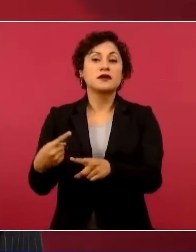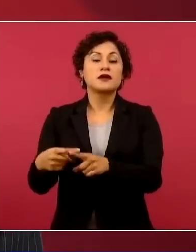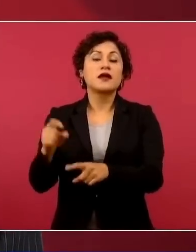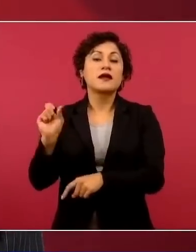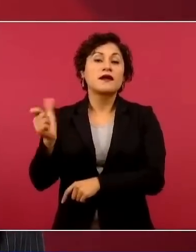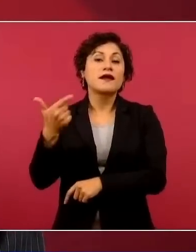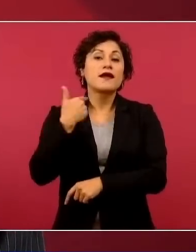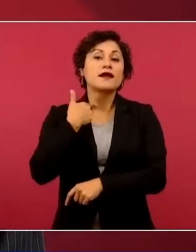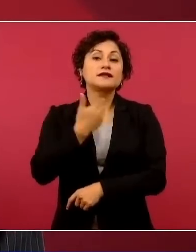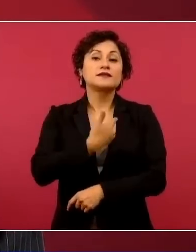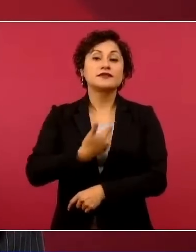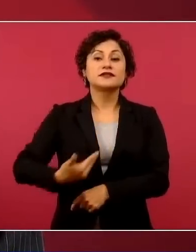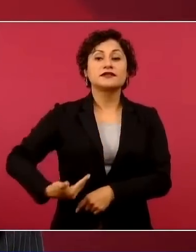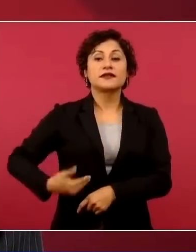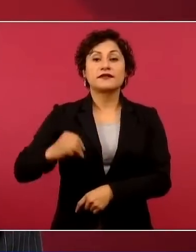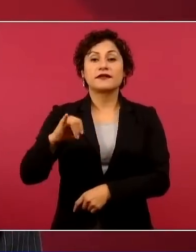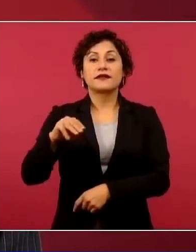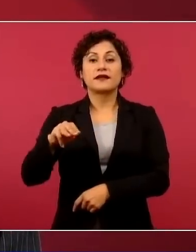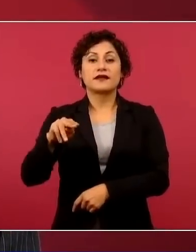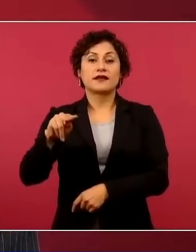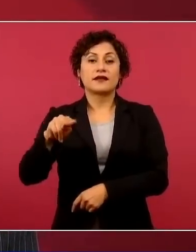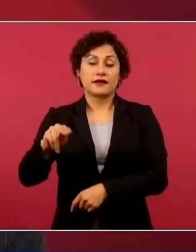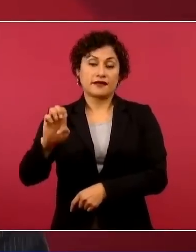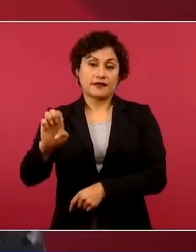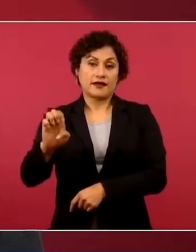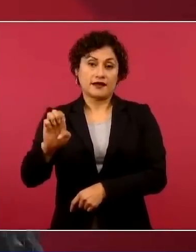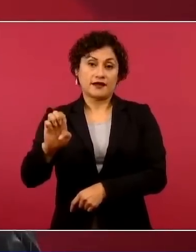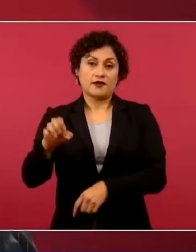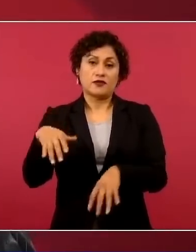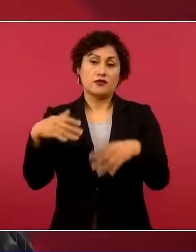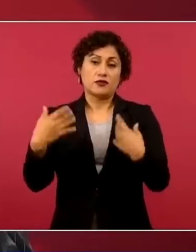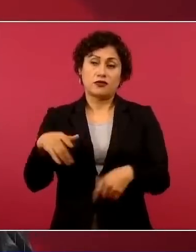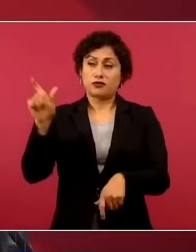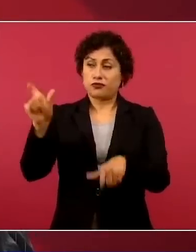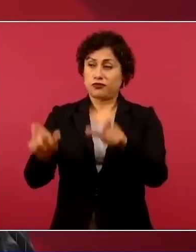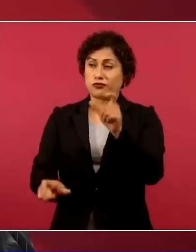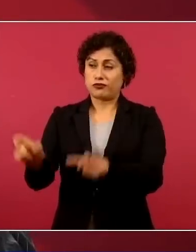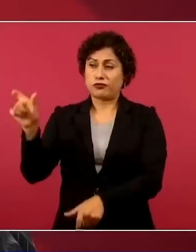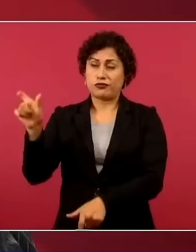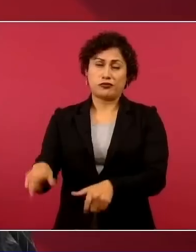INE, puras, finísimas personas,